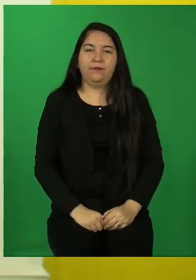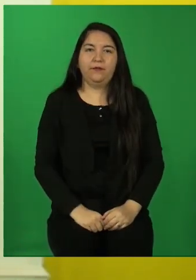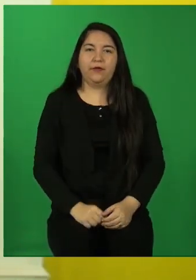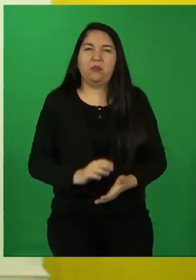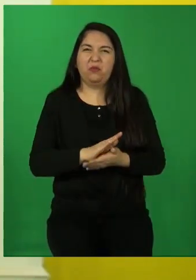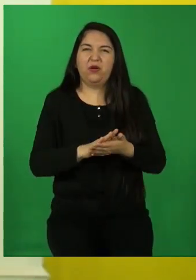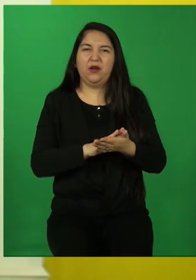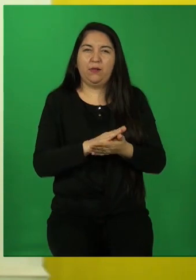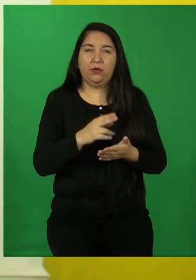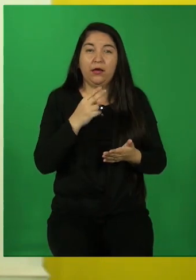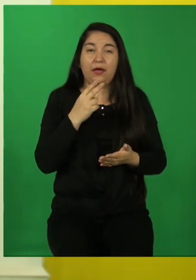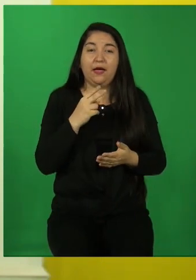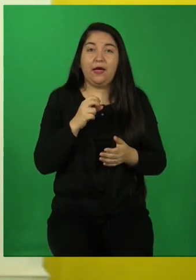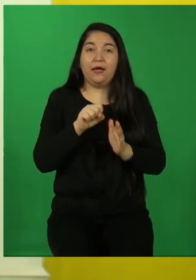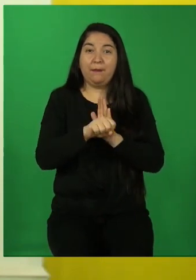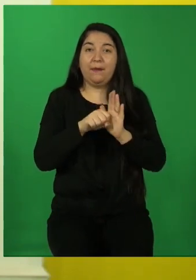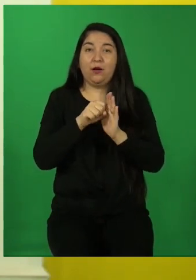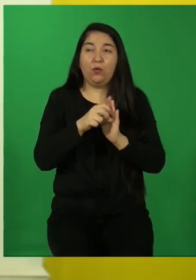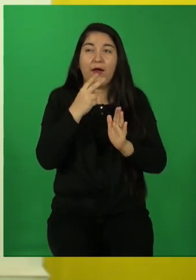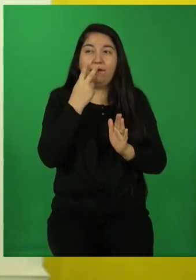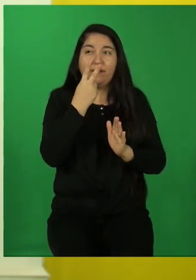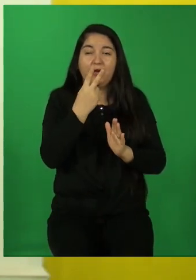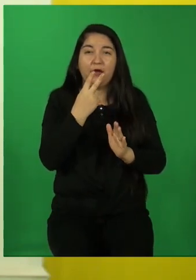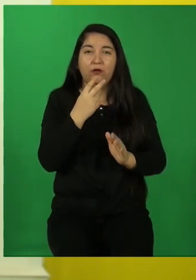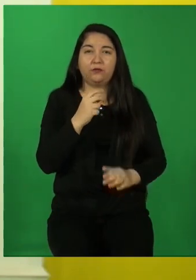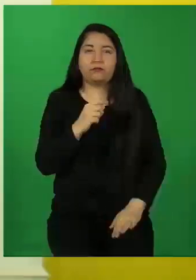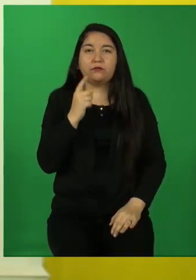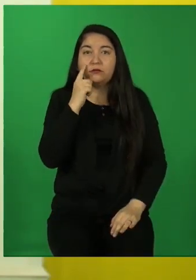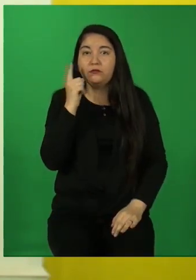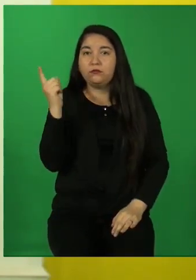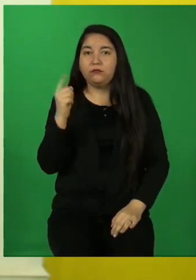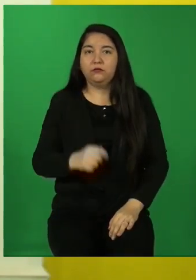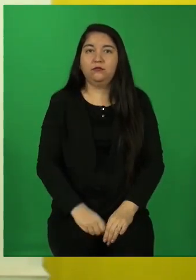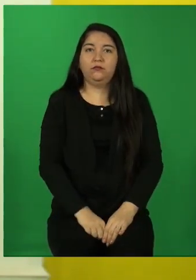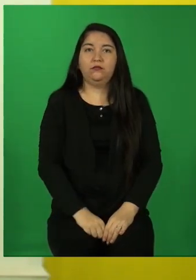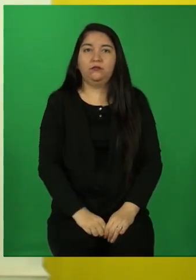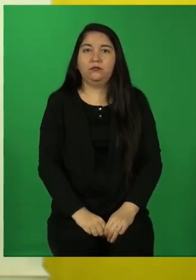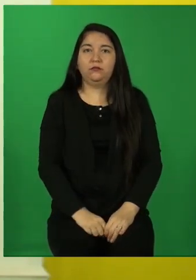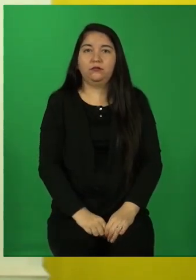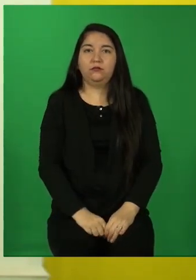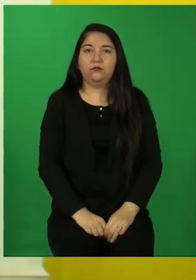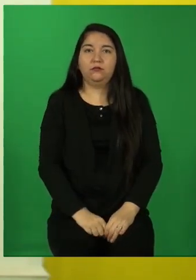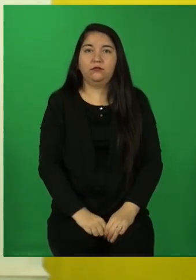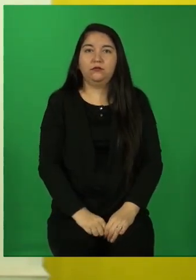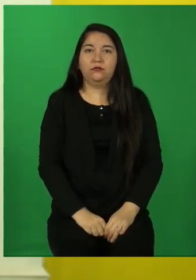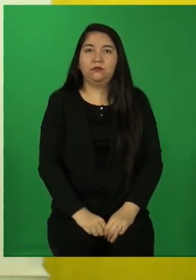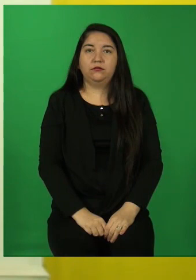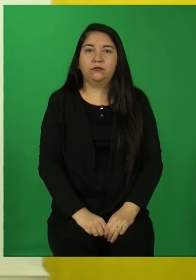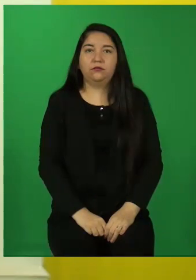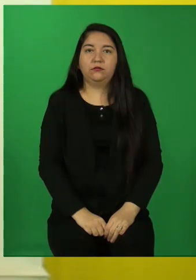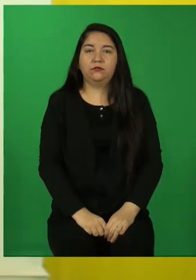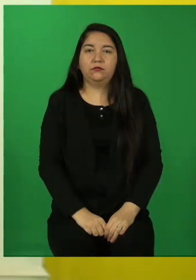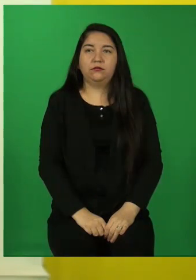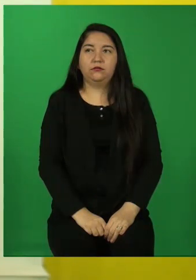vieron ustedes esta película, este personaje, tenía una vida,